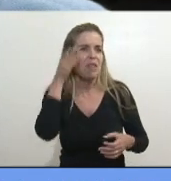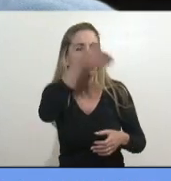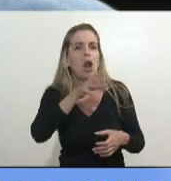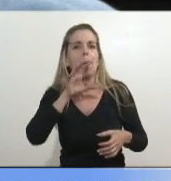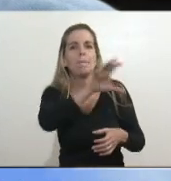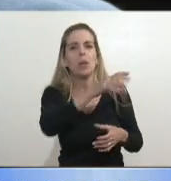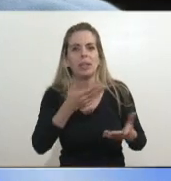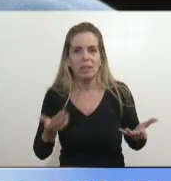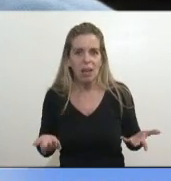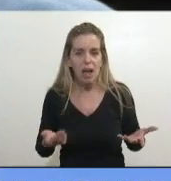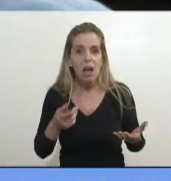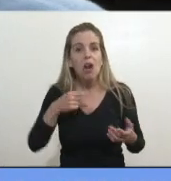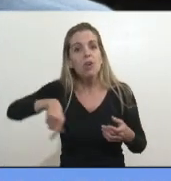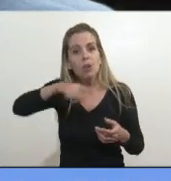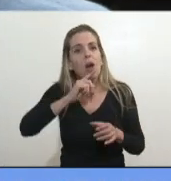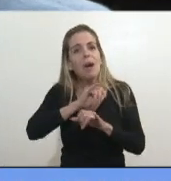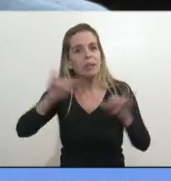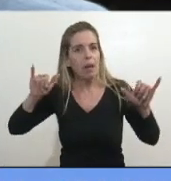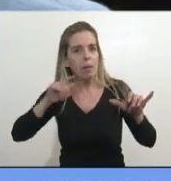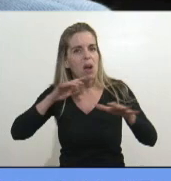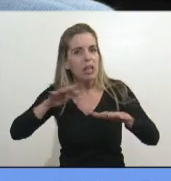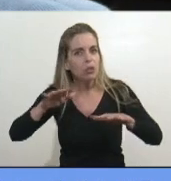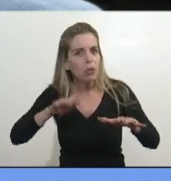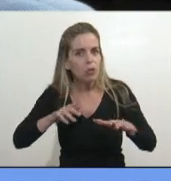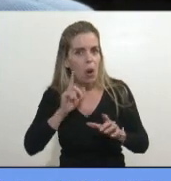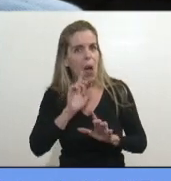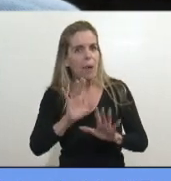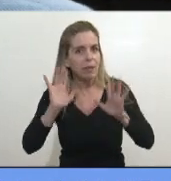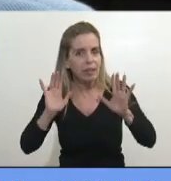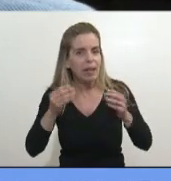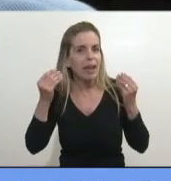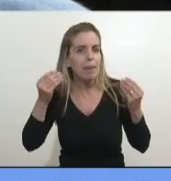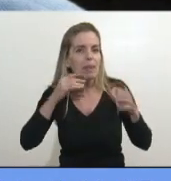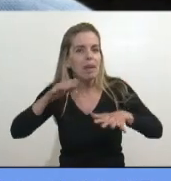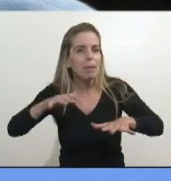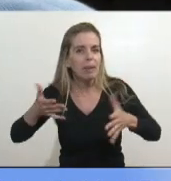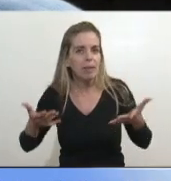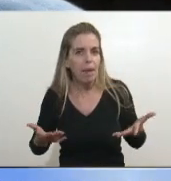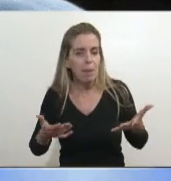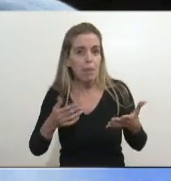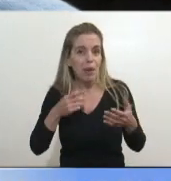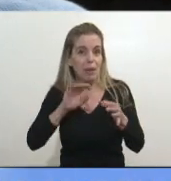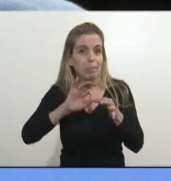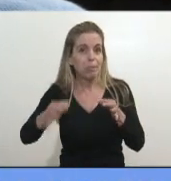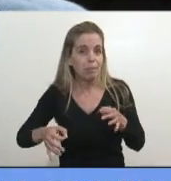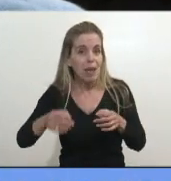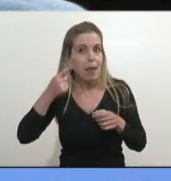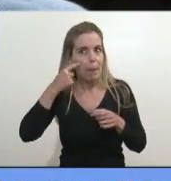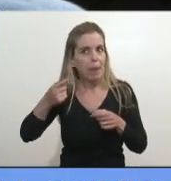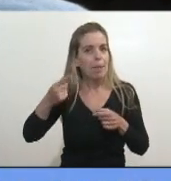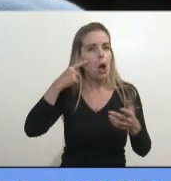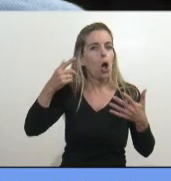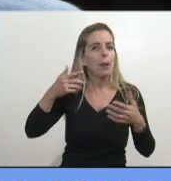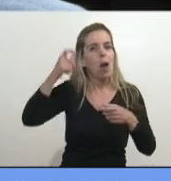Y nosotros advertíamos de lo que estaba pasando. Porque al frente le tenemos a Paraguay, que había comprado 5